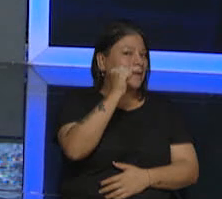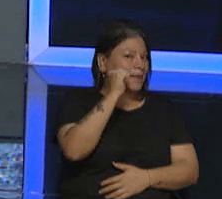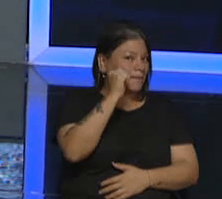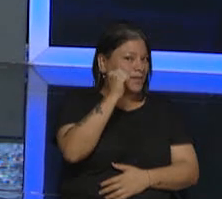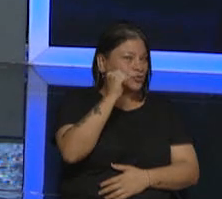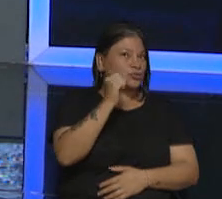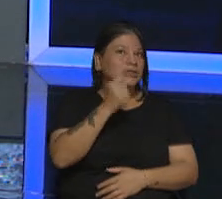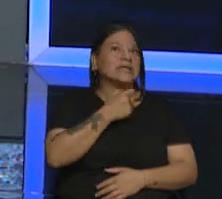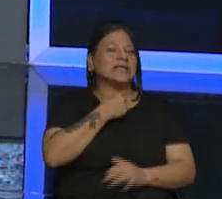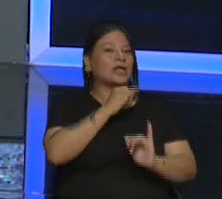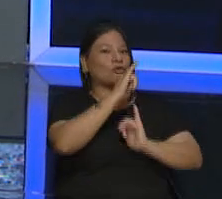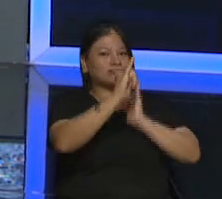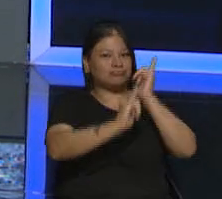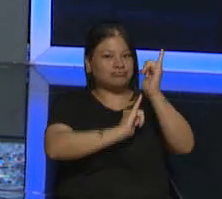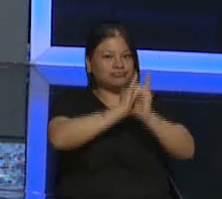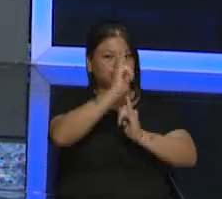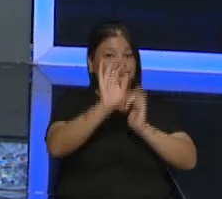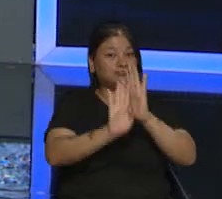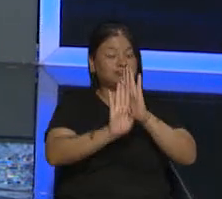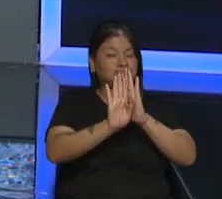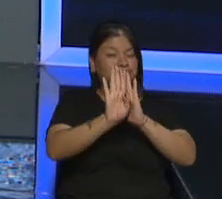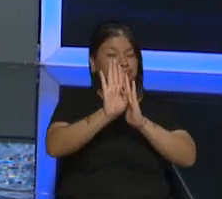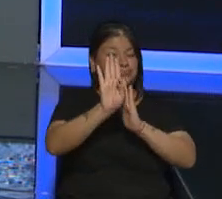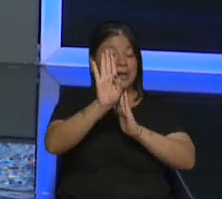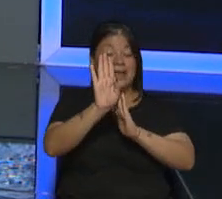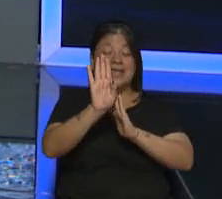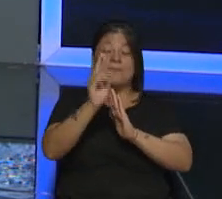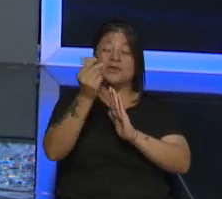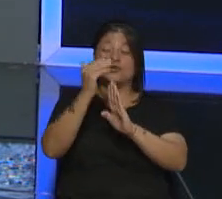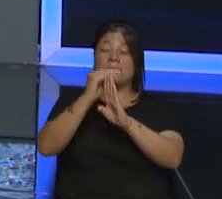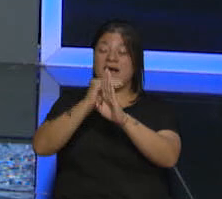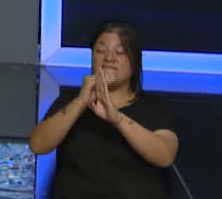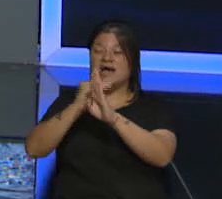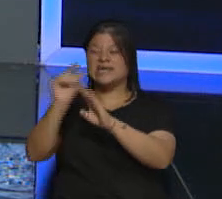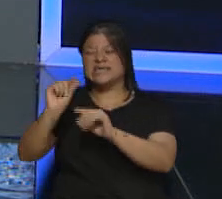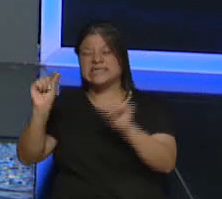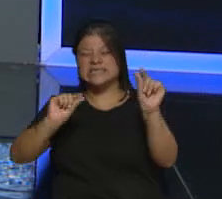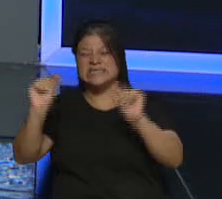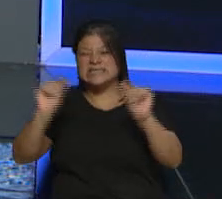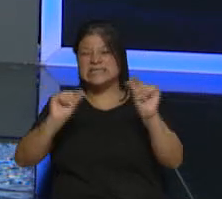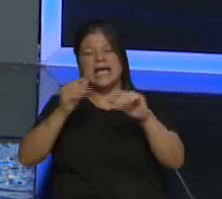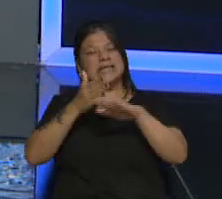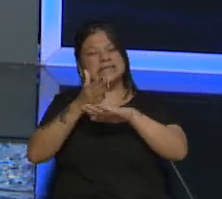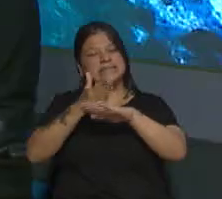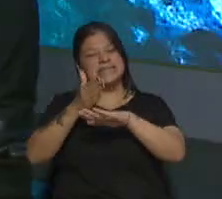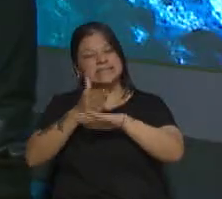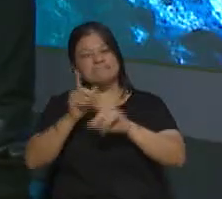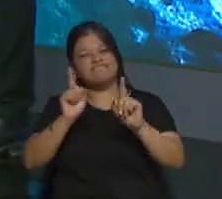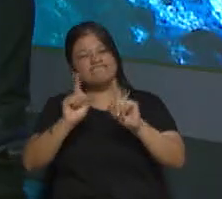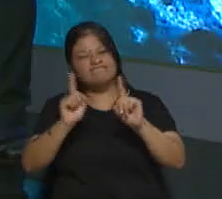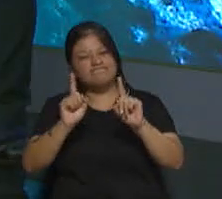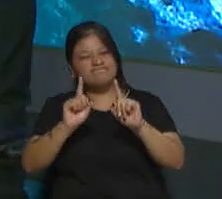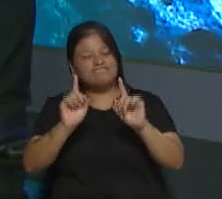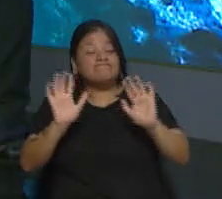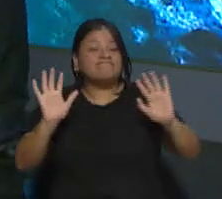esto va para arriba y si buscamos para abajo y ya la oferta no es tan accesible. Ayer nos contaba el colega...